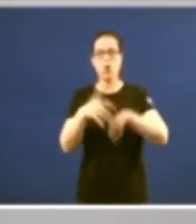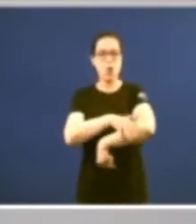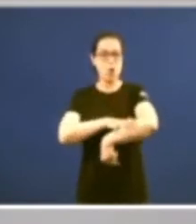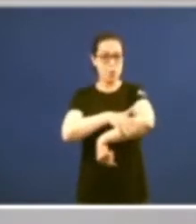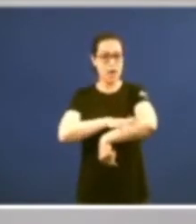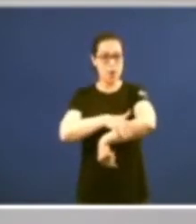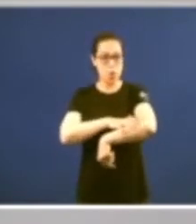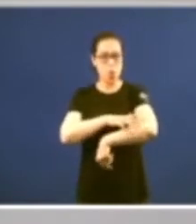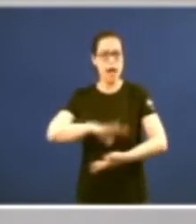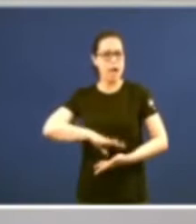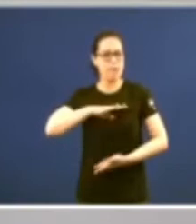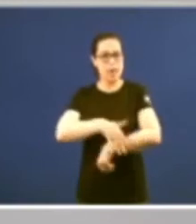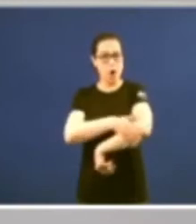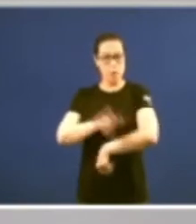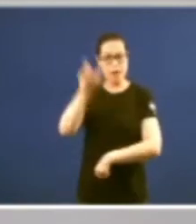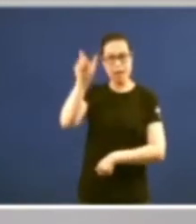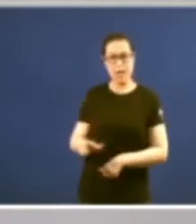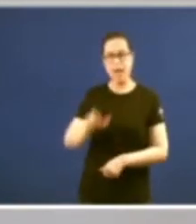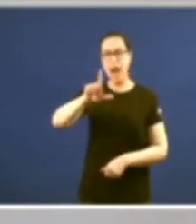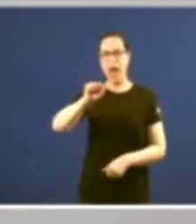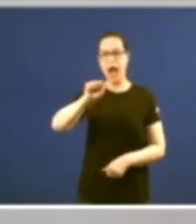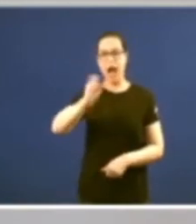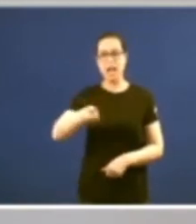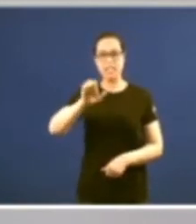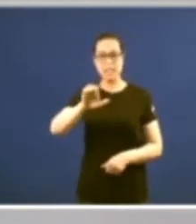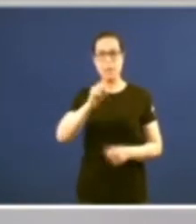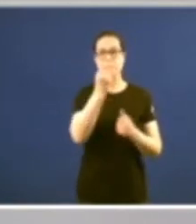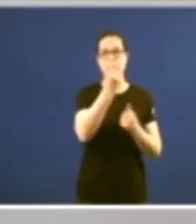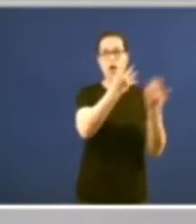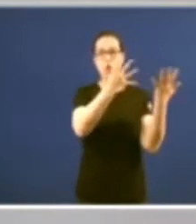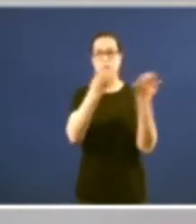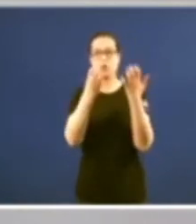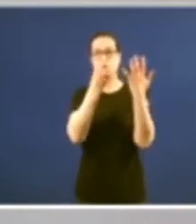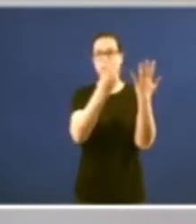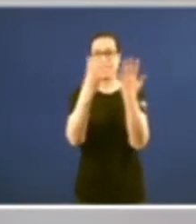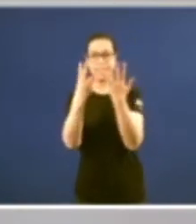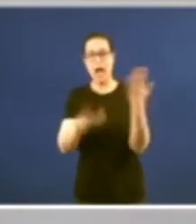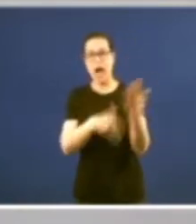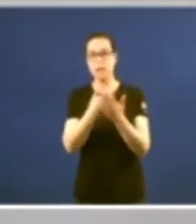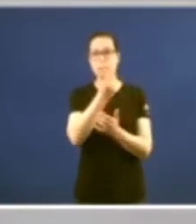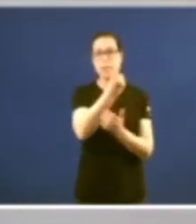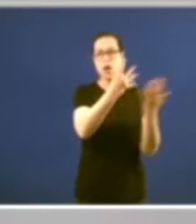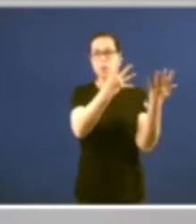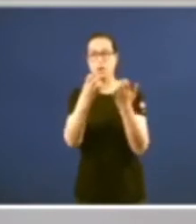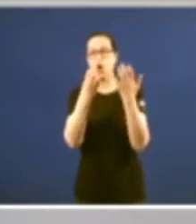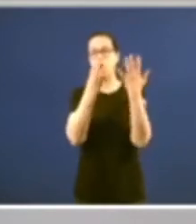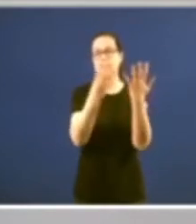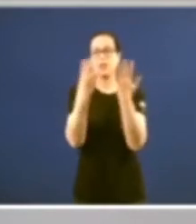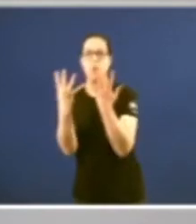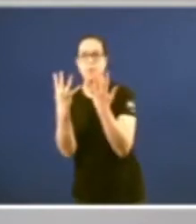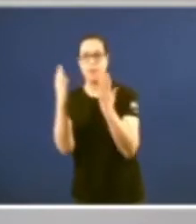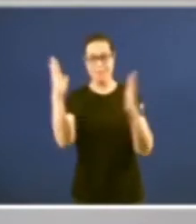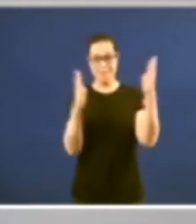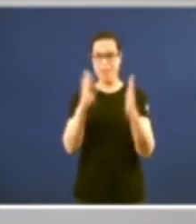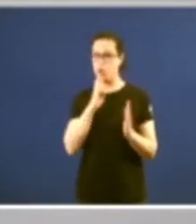gobernabilidad de Fernández Lasse que va en definitiva de 1987 a 1989 que enriquece con